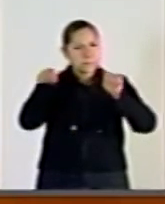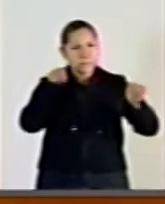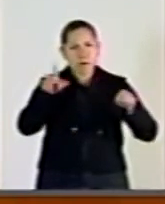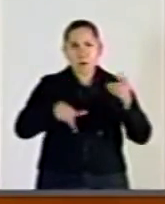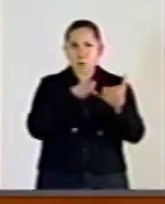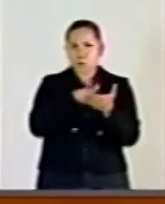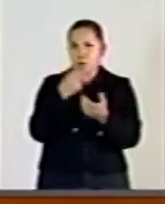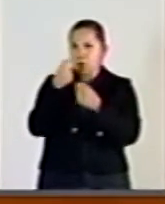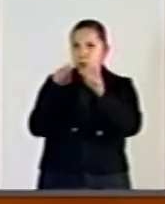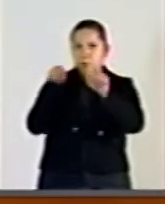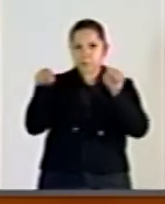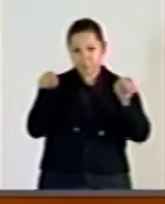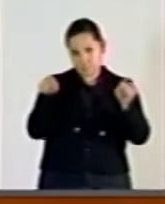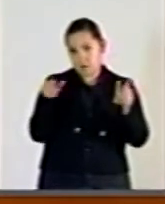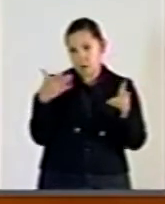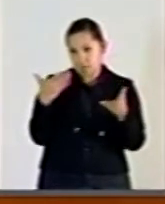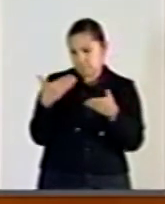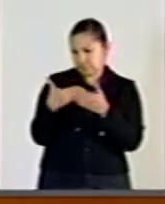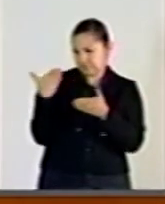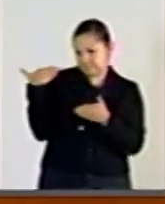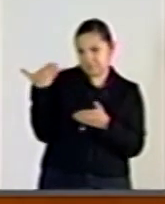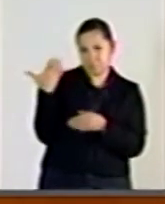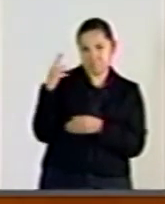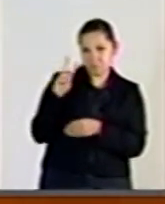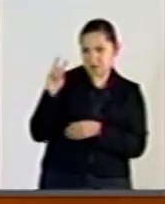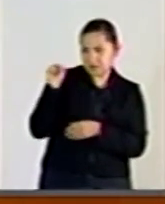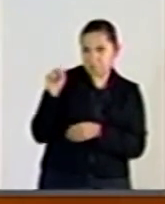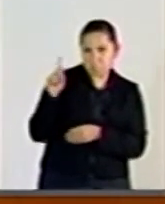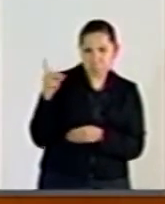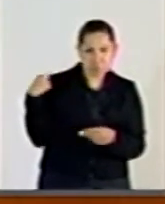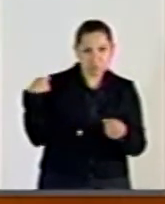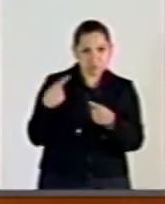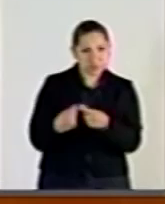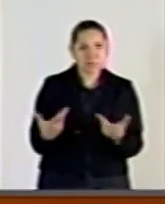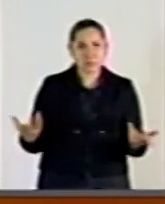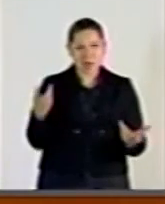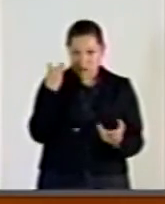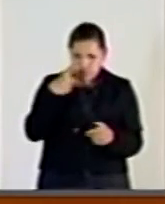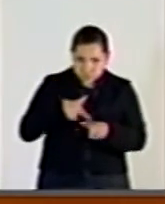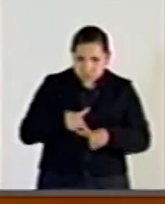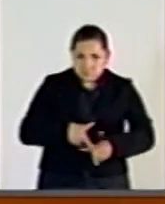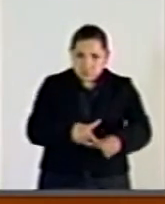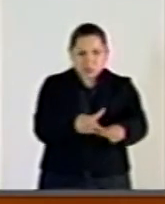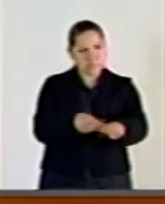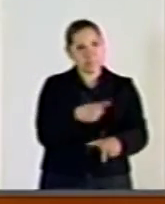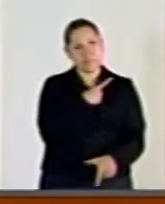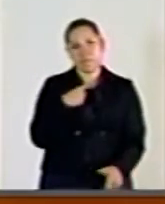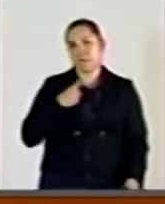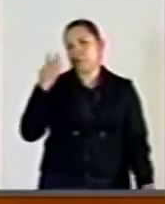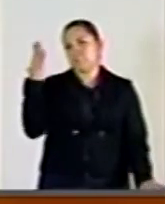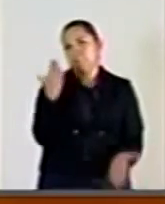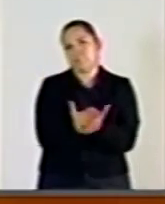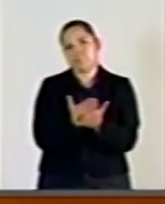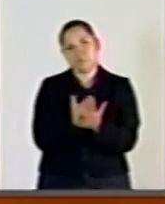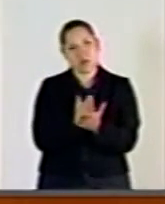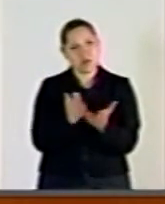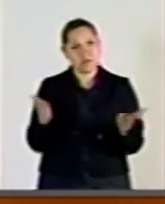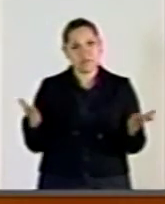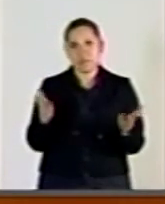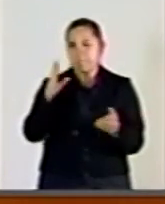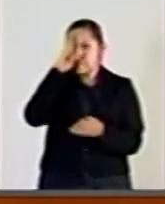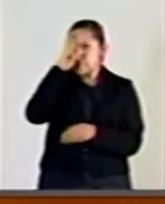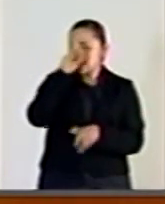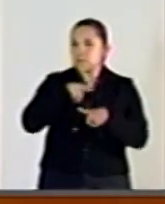semana deben terminar. De ninguna manera y bajo ninguna circunstancia